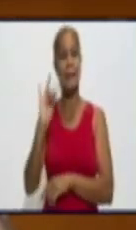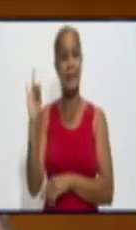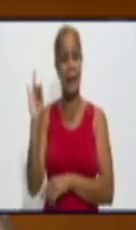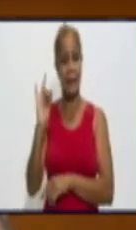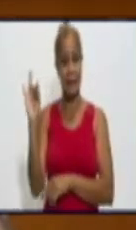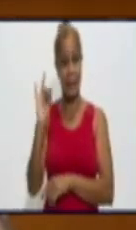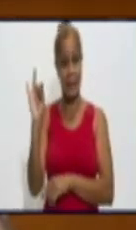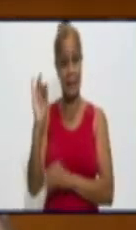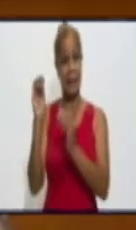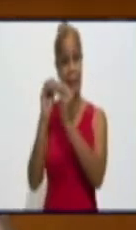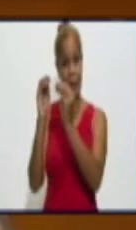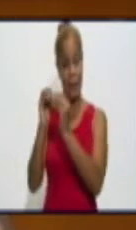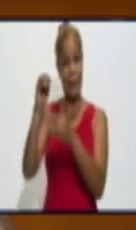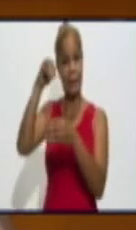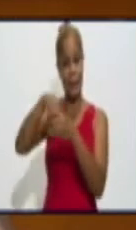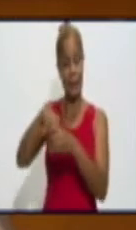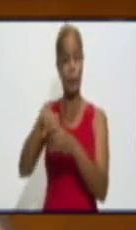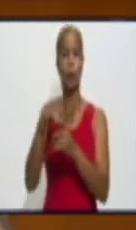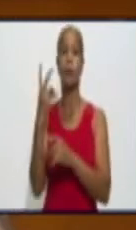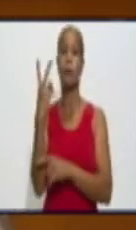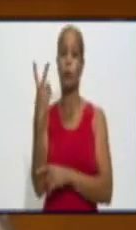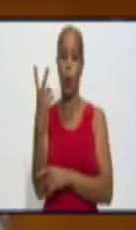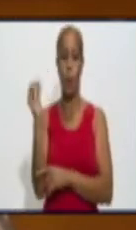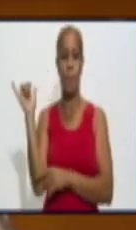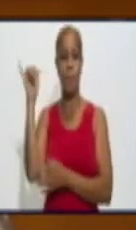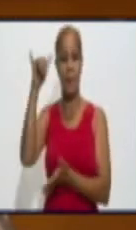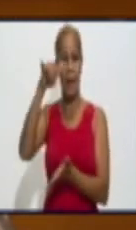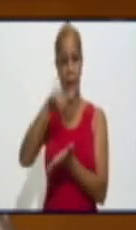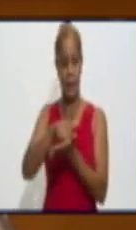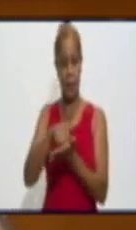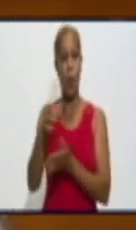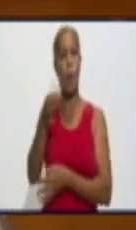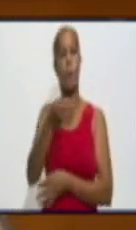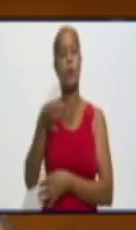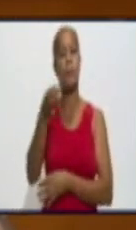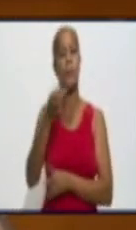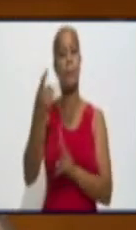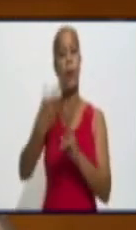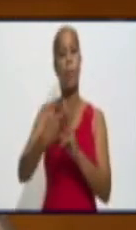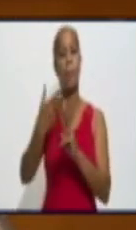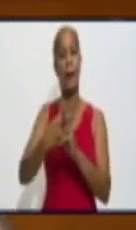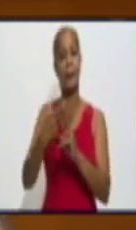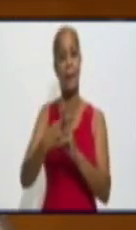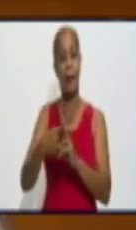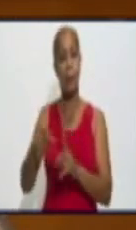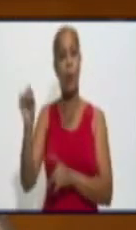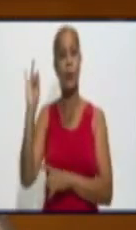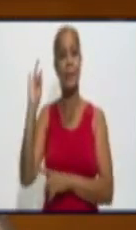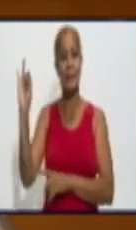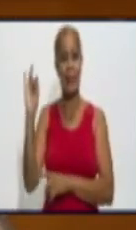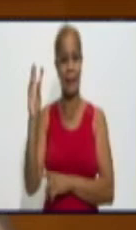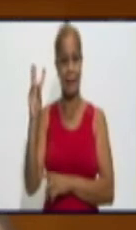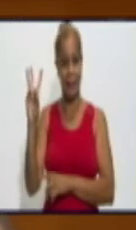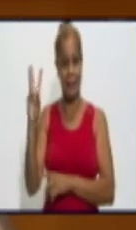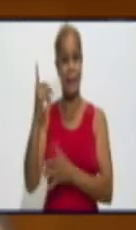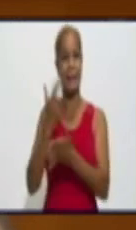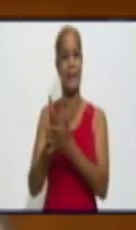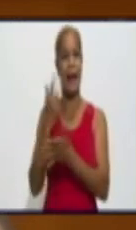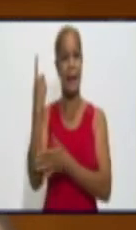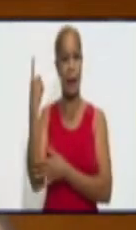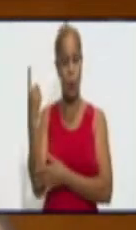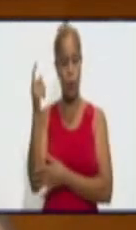77 autóctonos y 2 viajeros. Perteneciente a los municipios Bayamo con 63 casos, Yara 1,